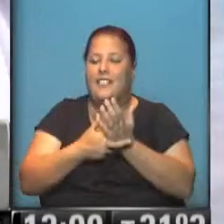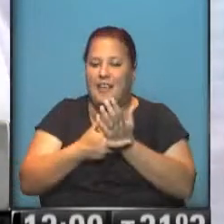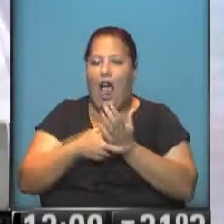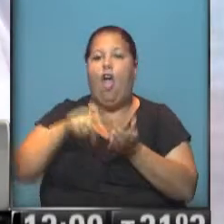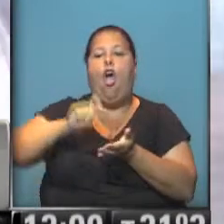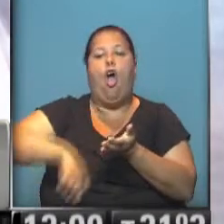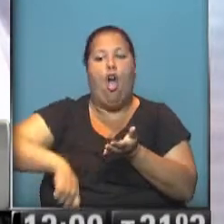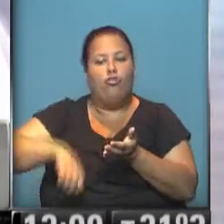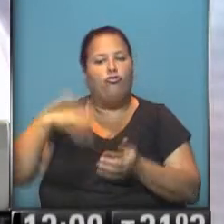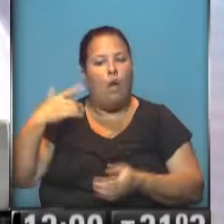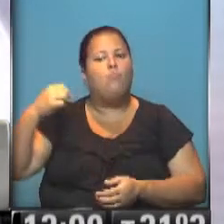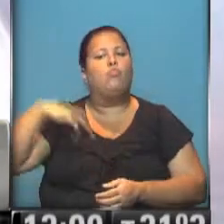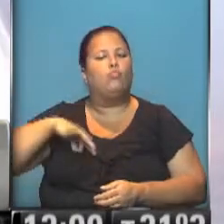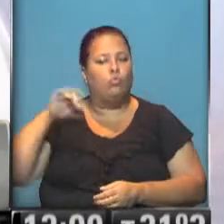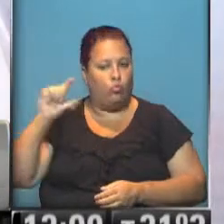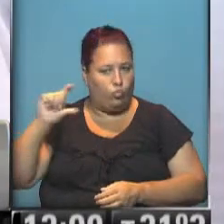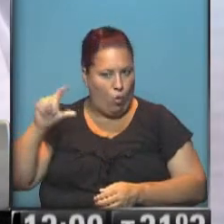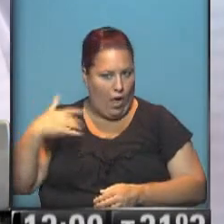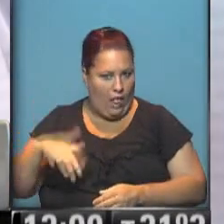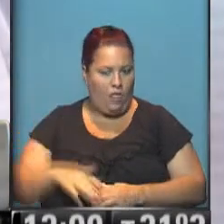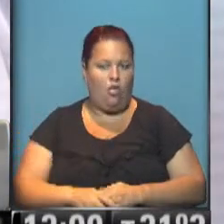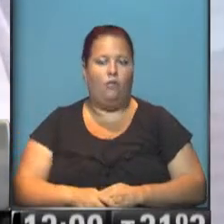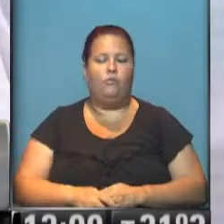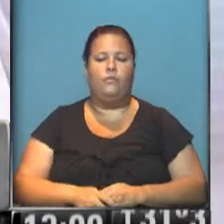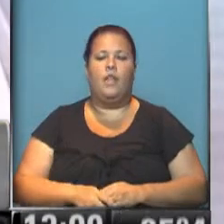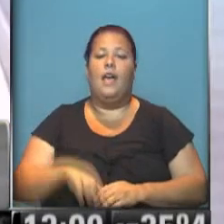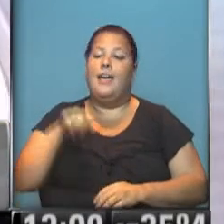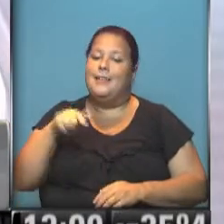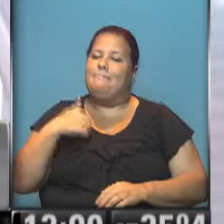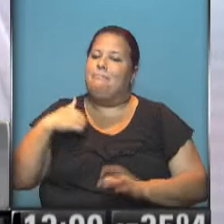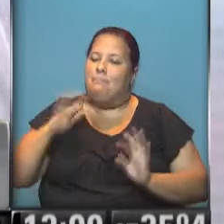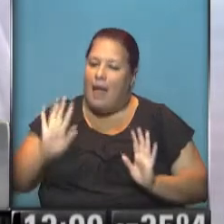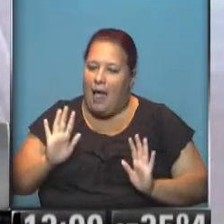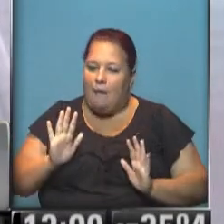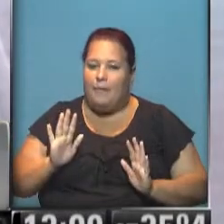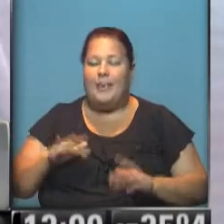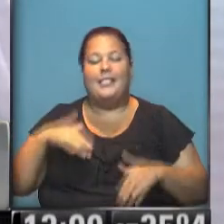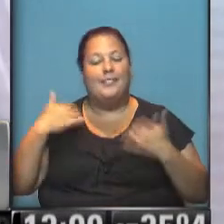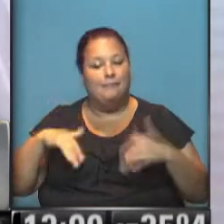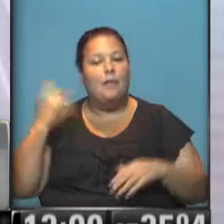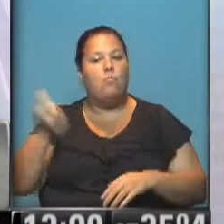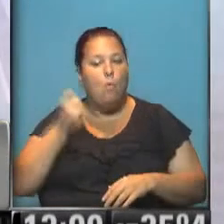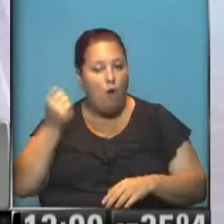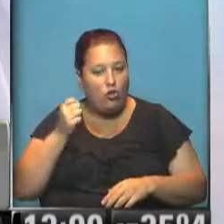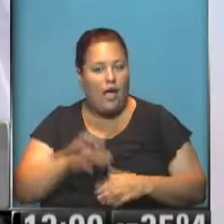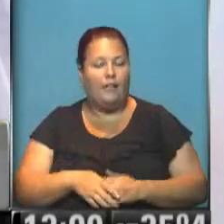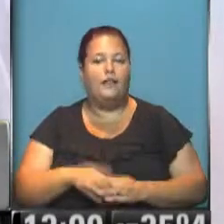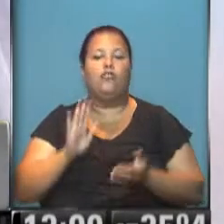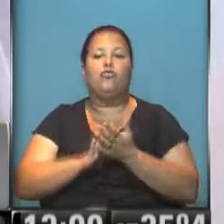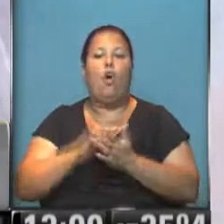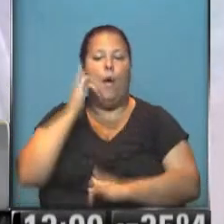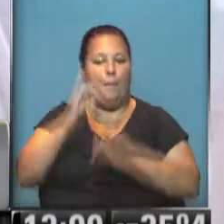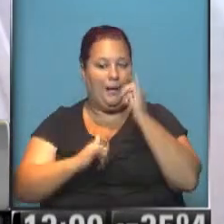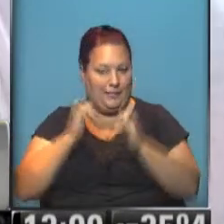contrato altísimo en el sentido monetario. Esto para mí suma y muchísimo a la investigación.